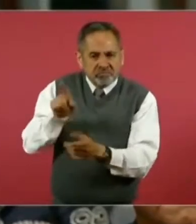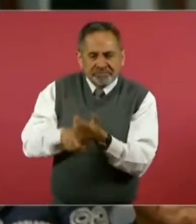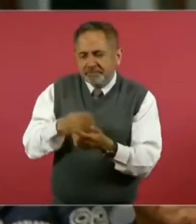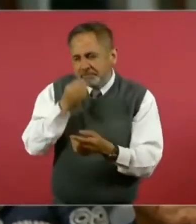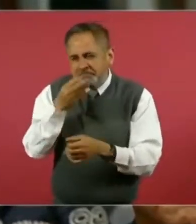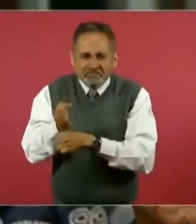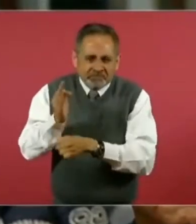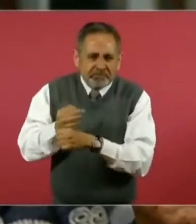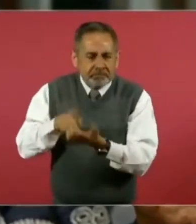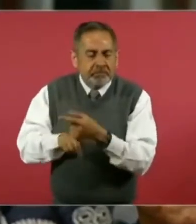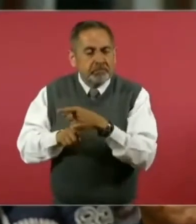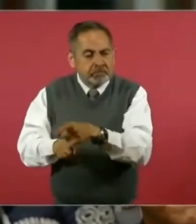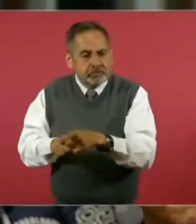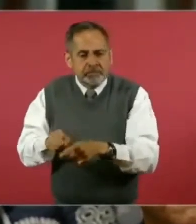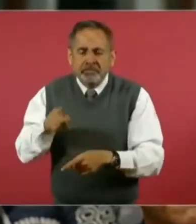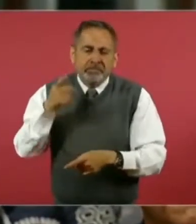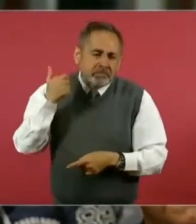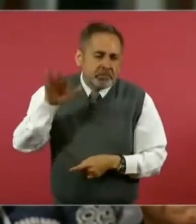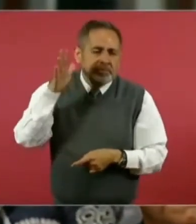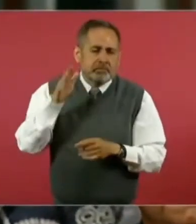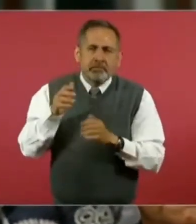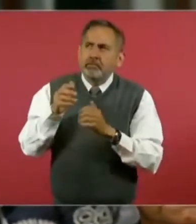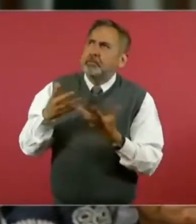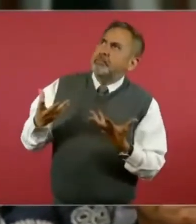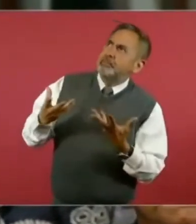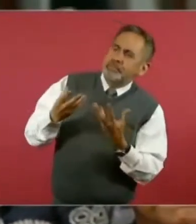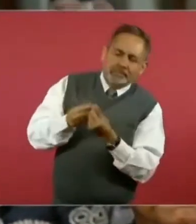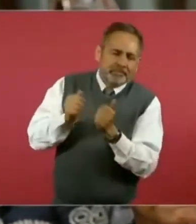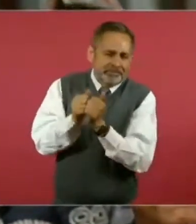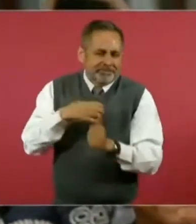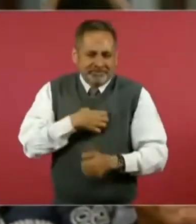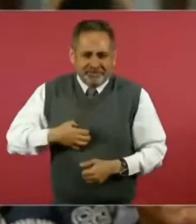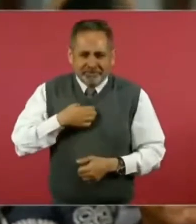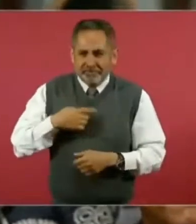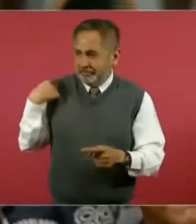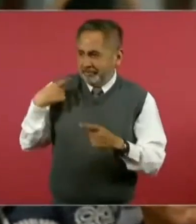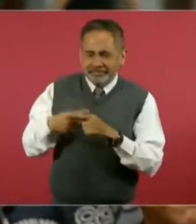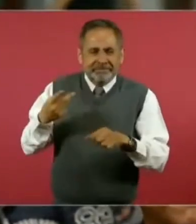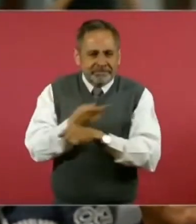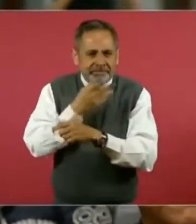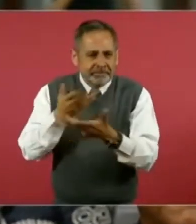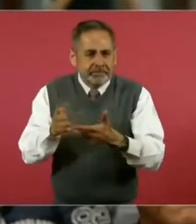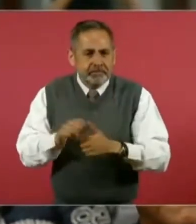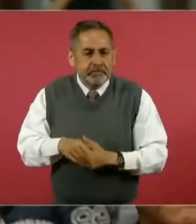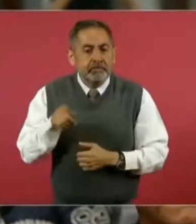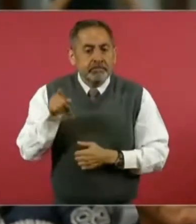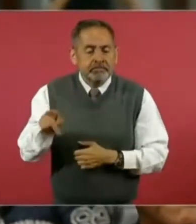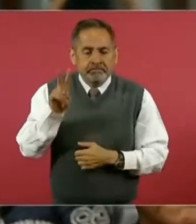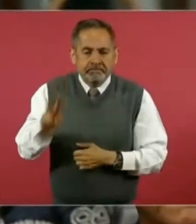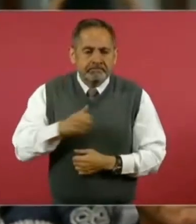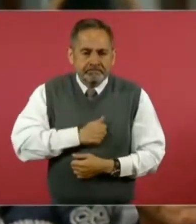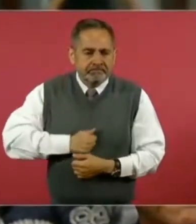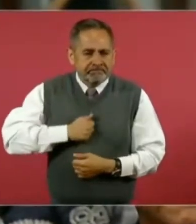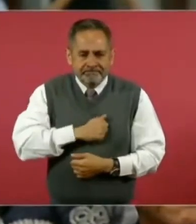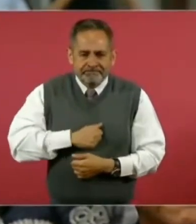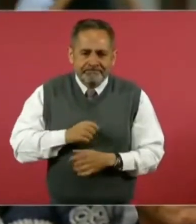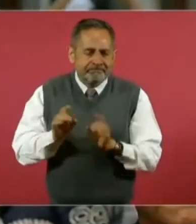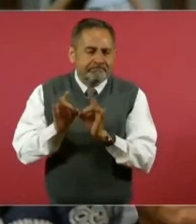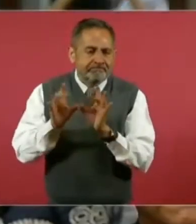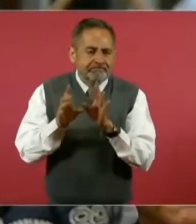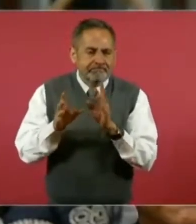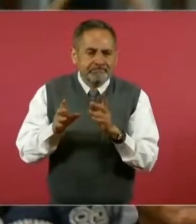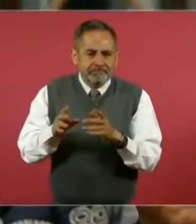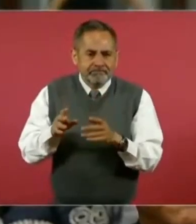humor, estaría contentísimo de todo lo que ha pasado en estos años. Es una lástima que no nos lo haya